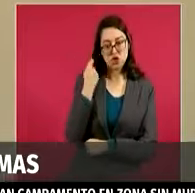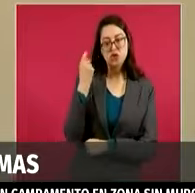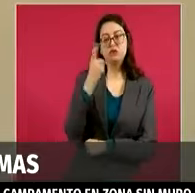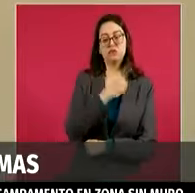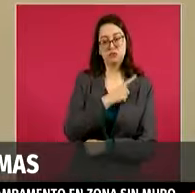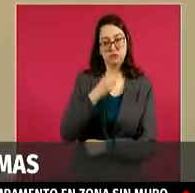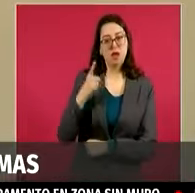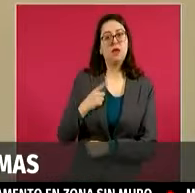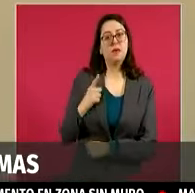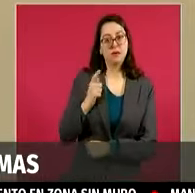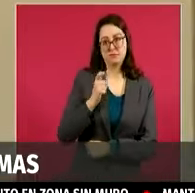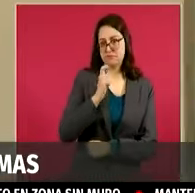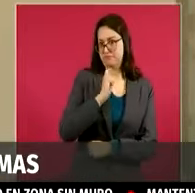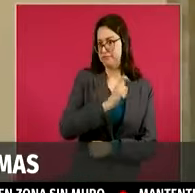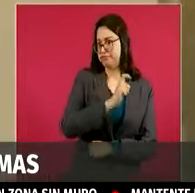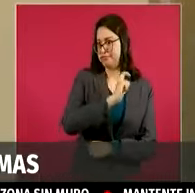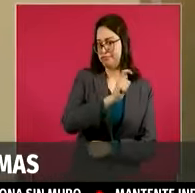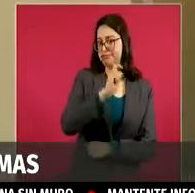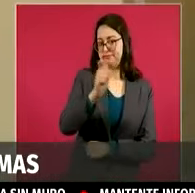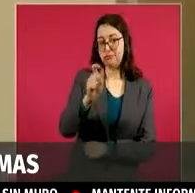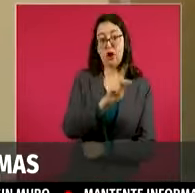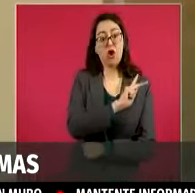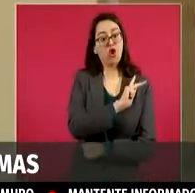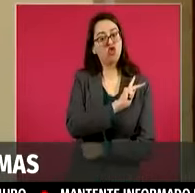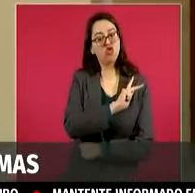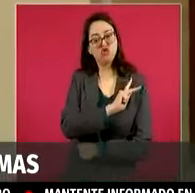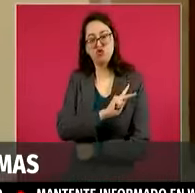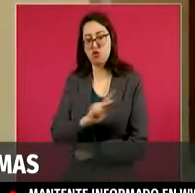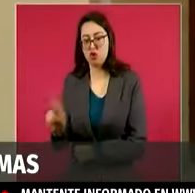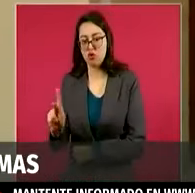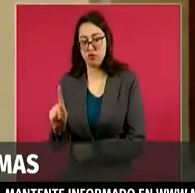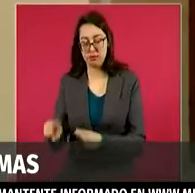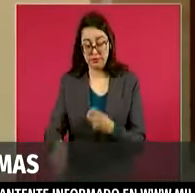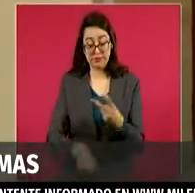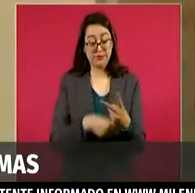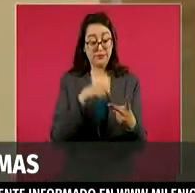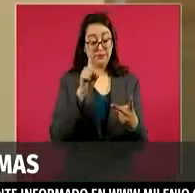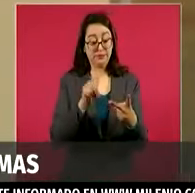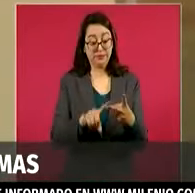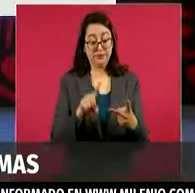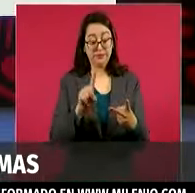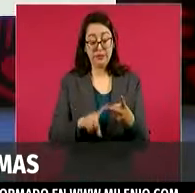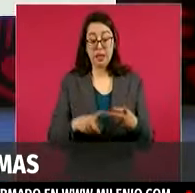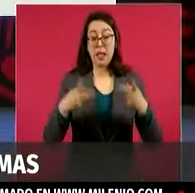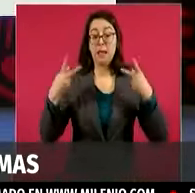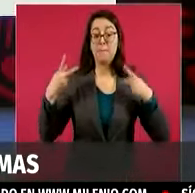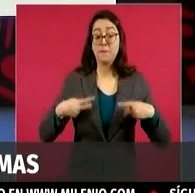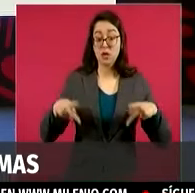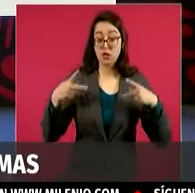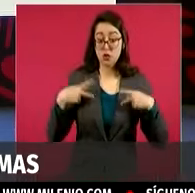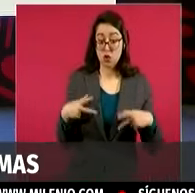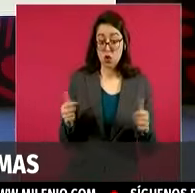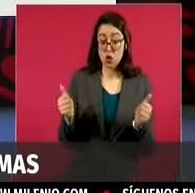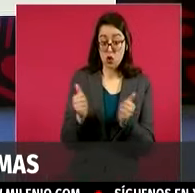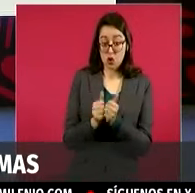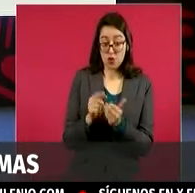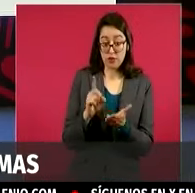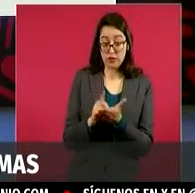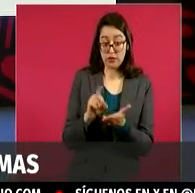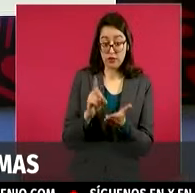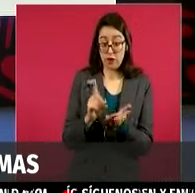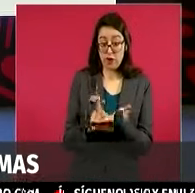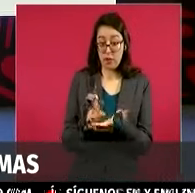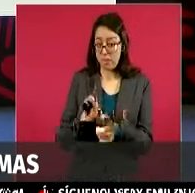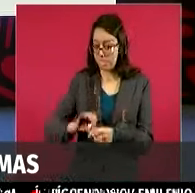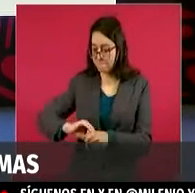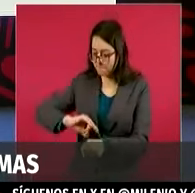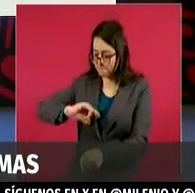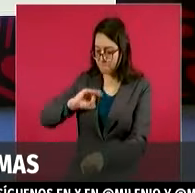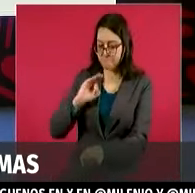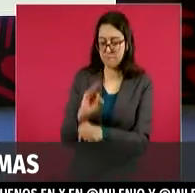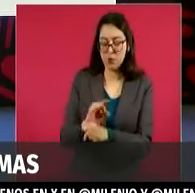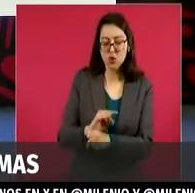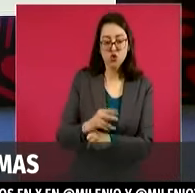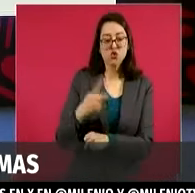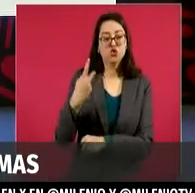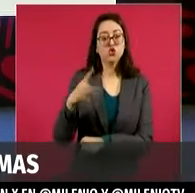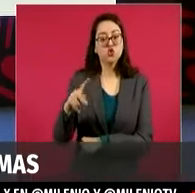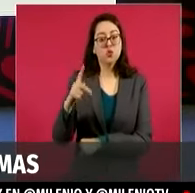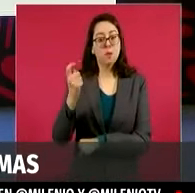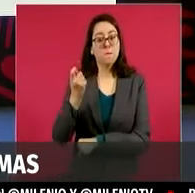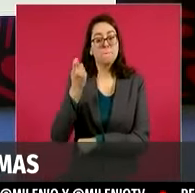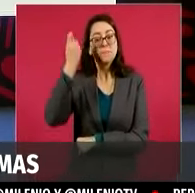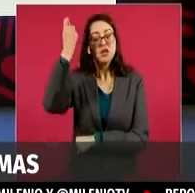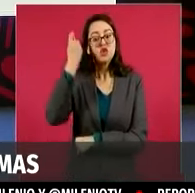integración y órganos de una institución electoral cuando cada vez más se le van atribuyendo